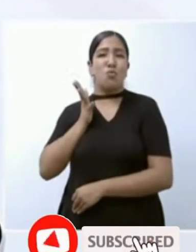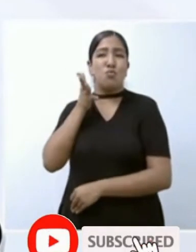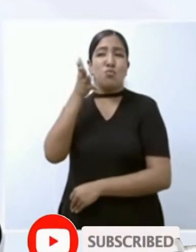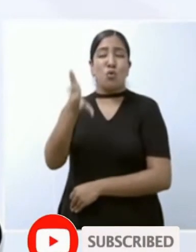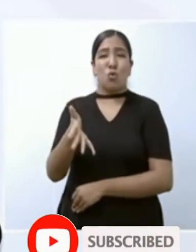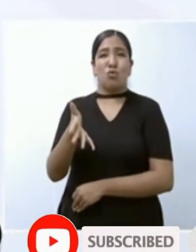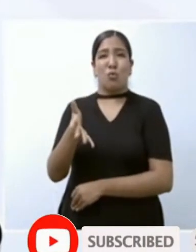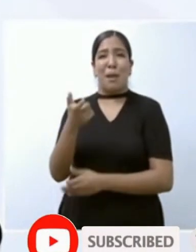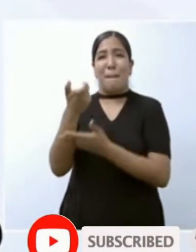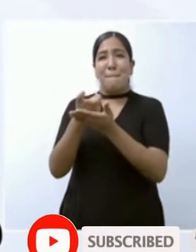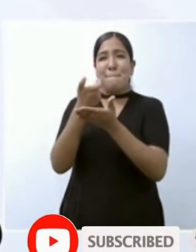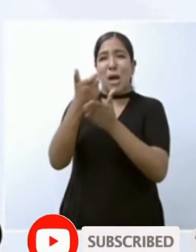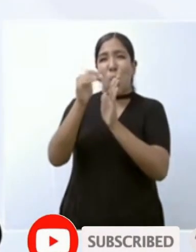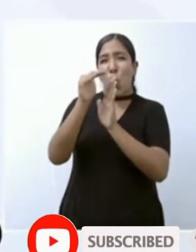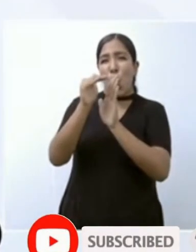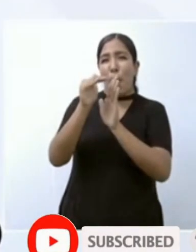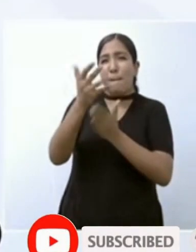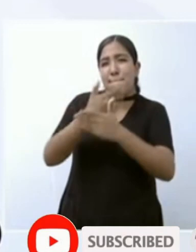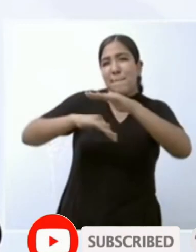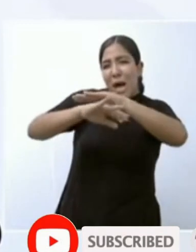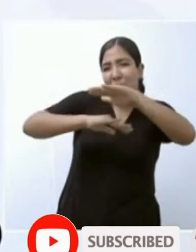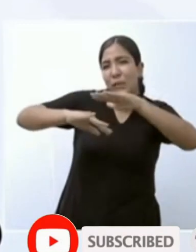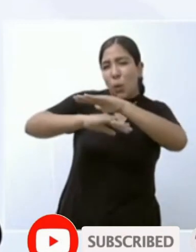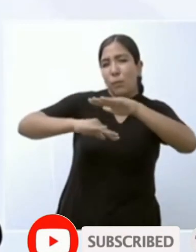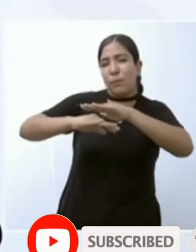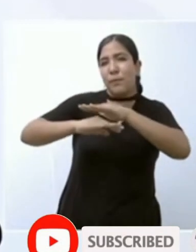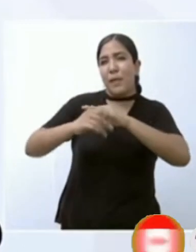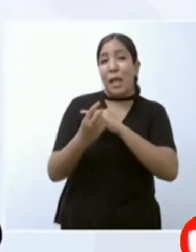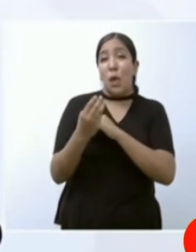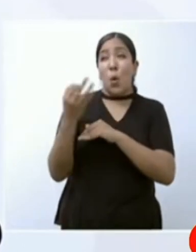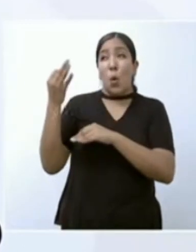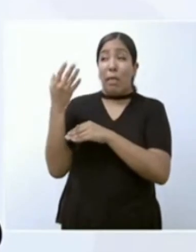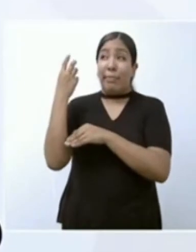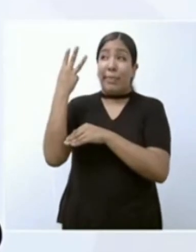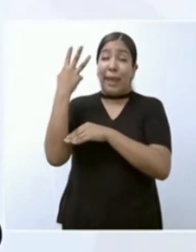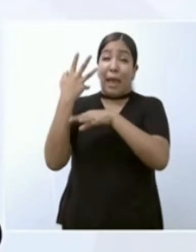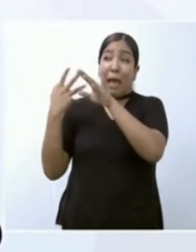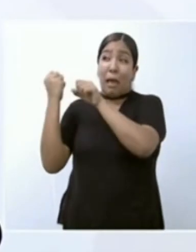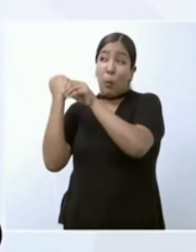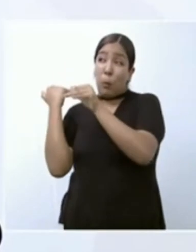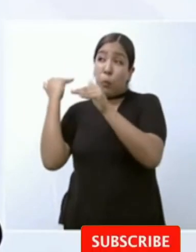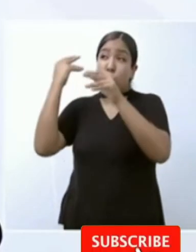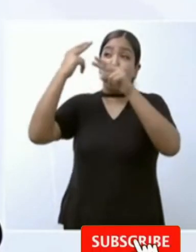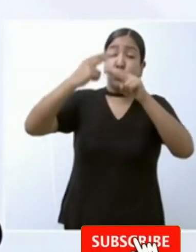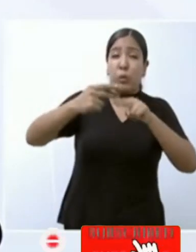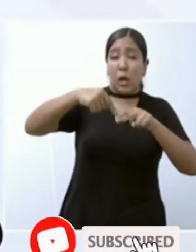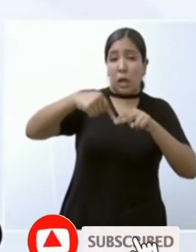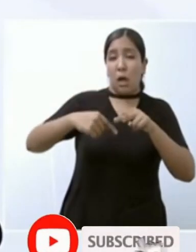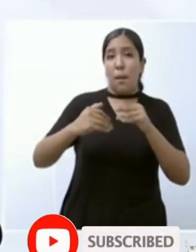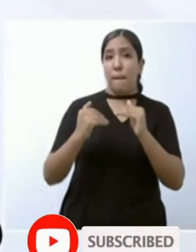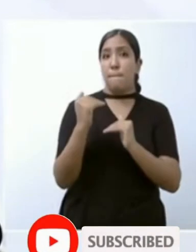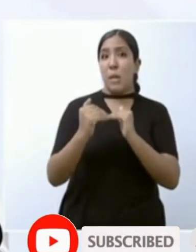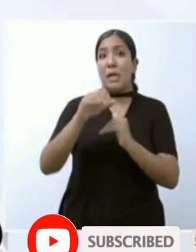en los últimos tres años ha aumentado en términos reales en